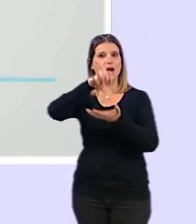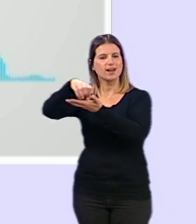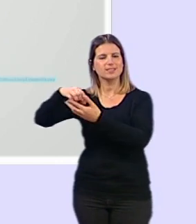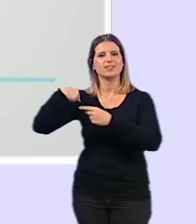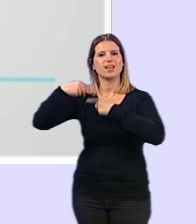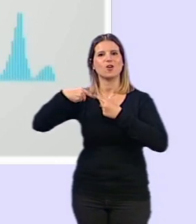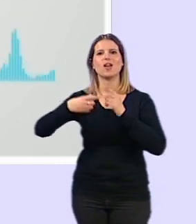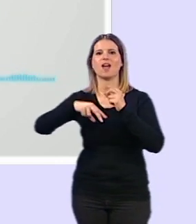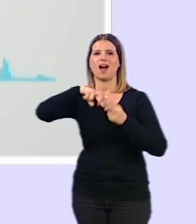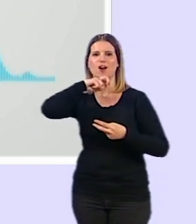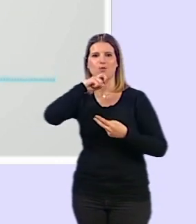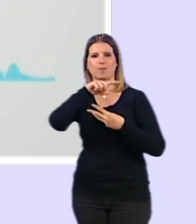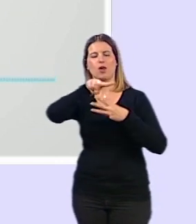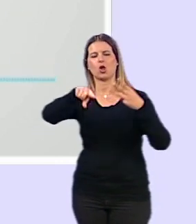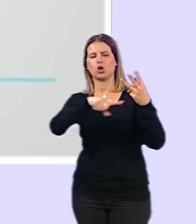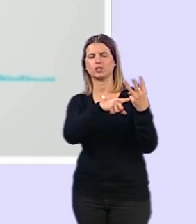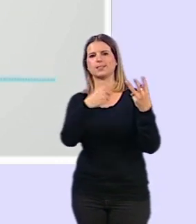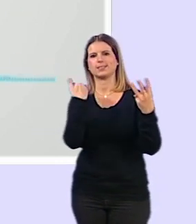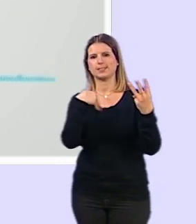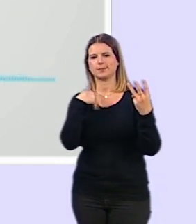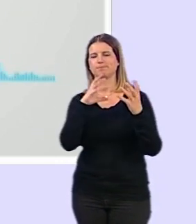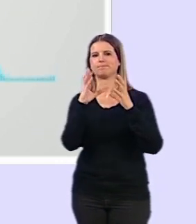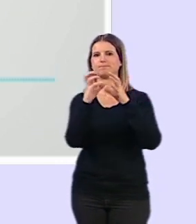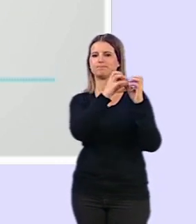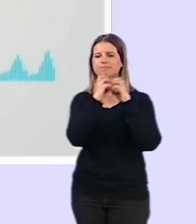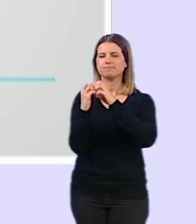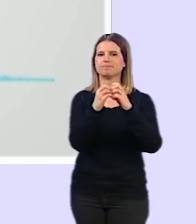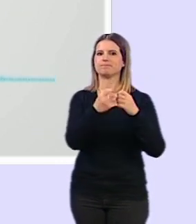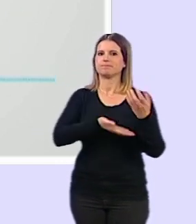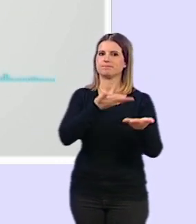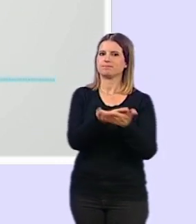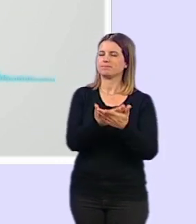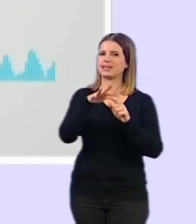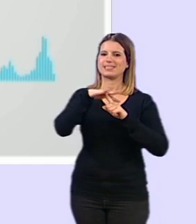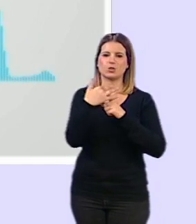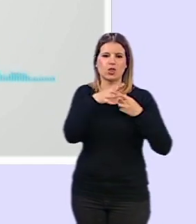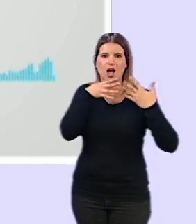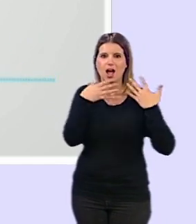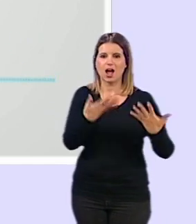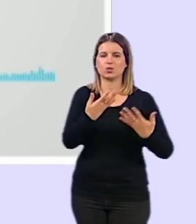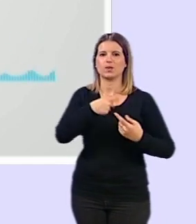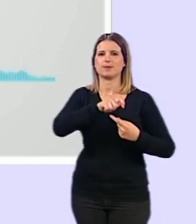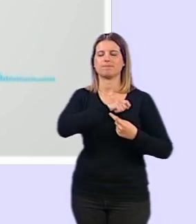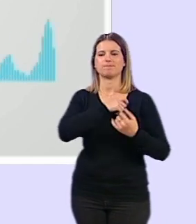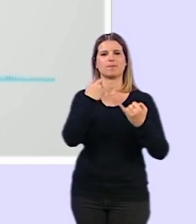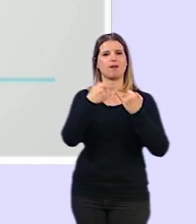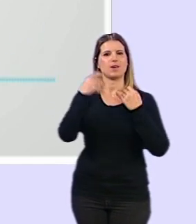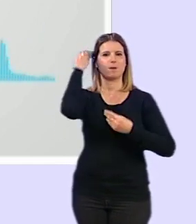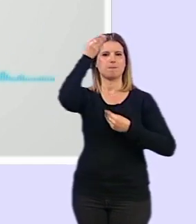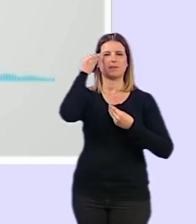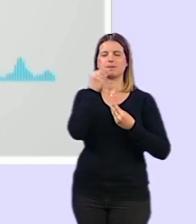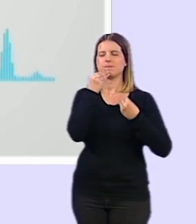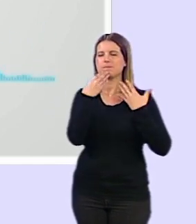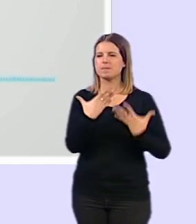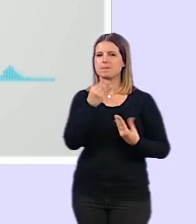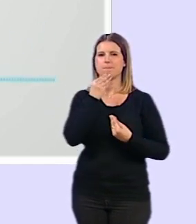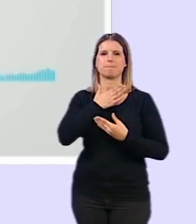Arzobispado. Y puesto en común el planteamiento que tenemos todos y la situación que está existiendo en nuestro país, considerábamos que lo más honesto y lo más ético